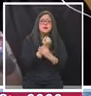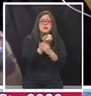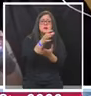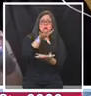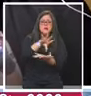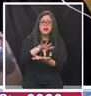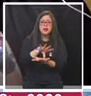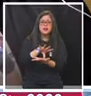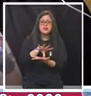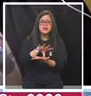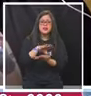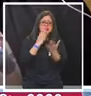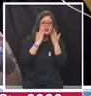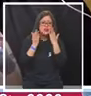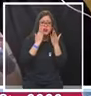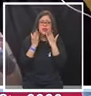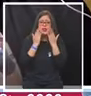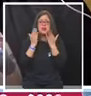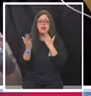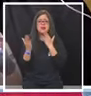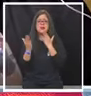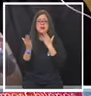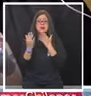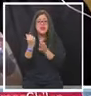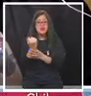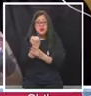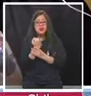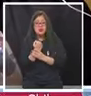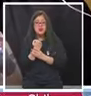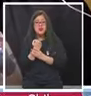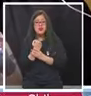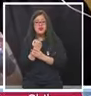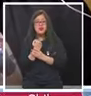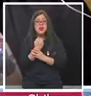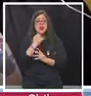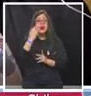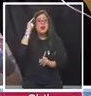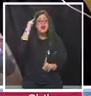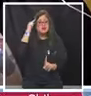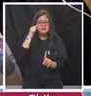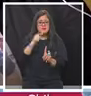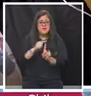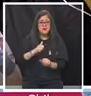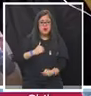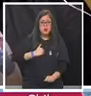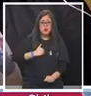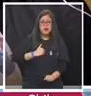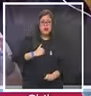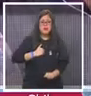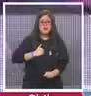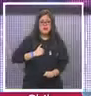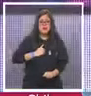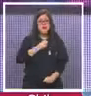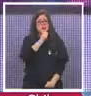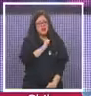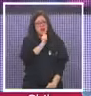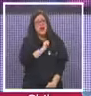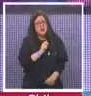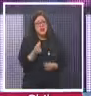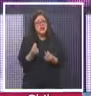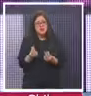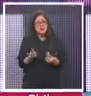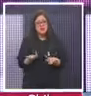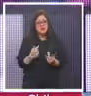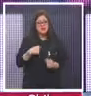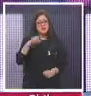que ha sido siempre muy solidario, que nos ayuden a llegar a esa meta que estamos muy lejanas. Yo sé que